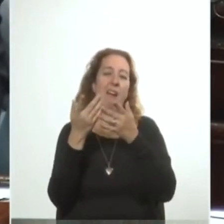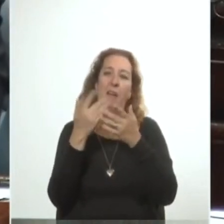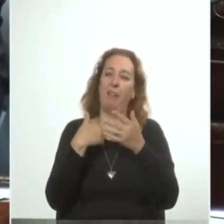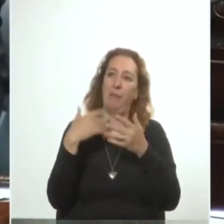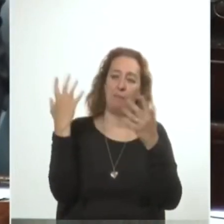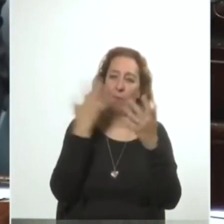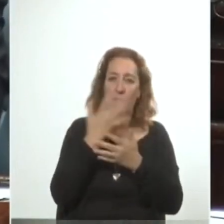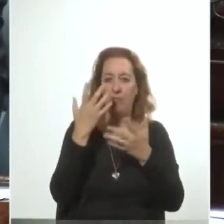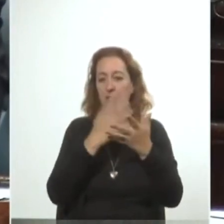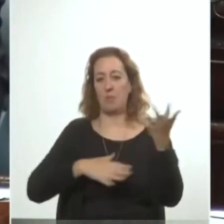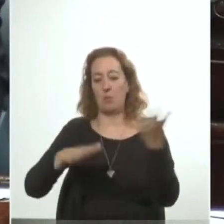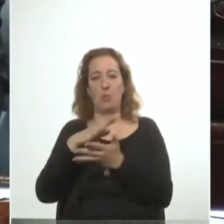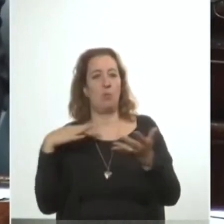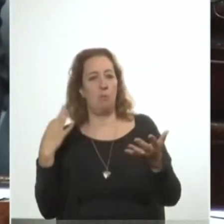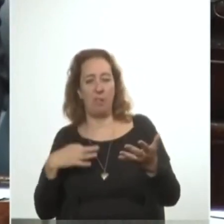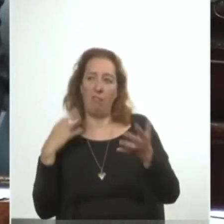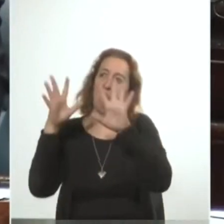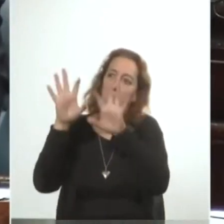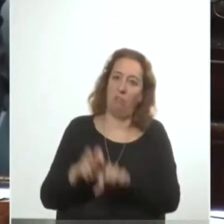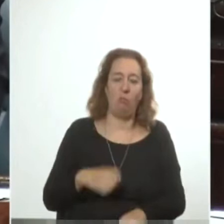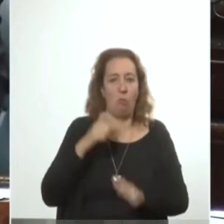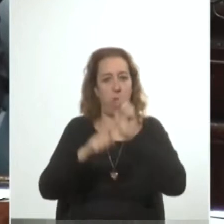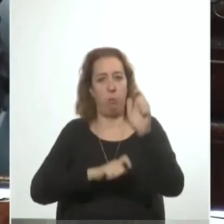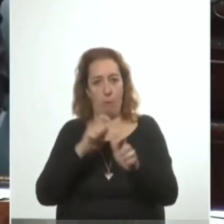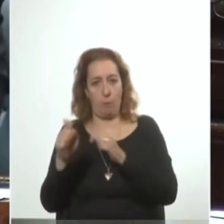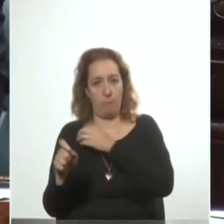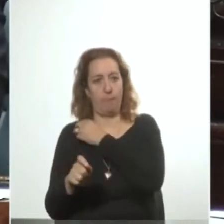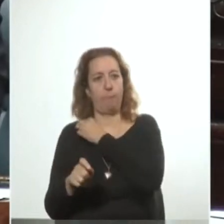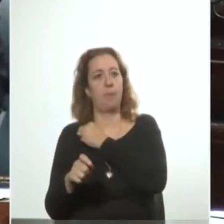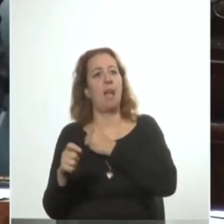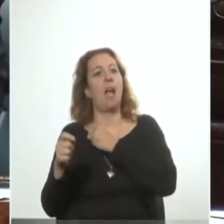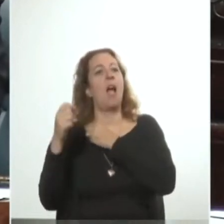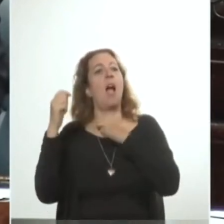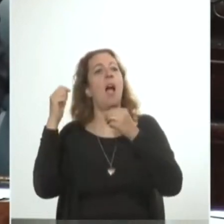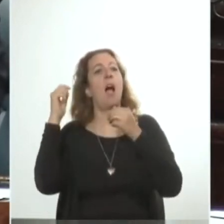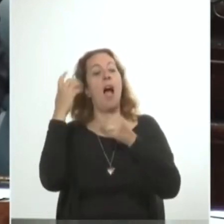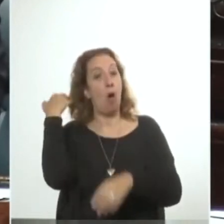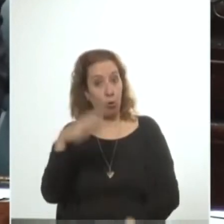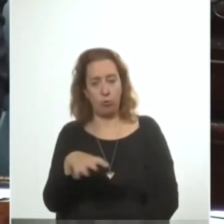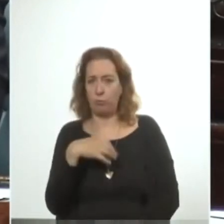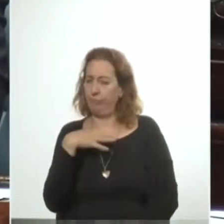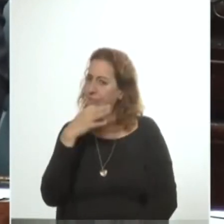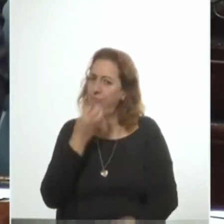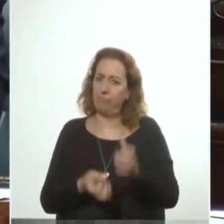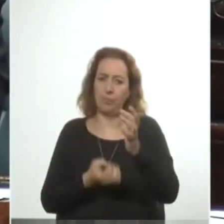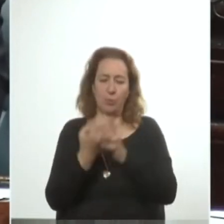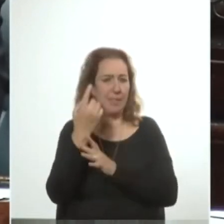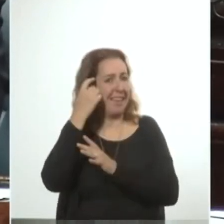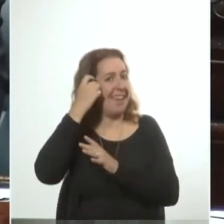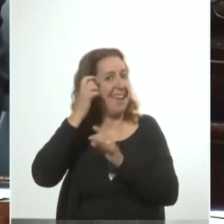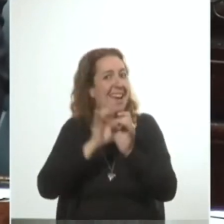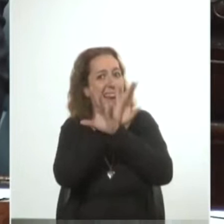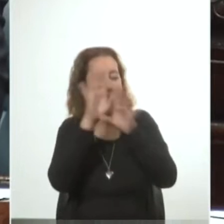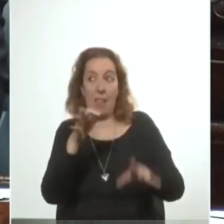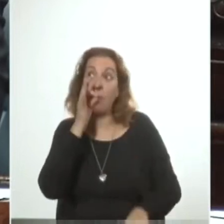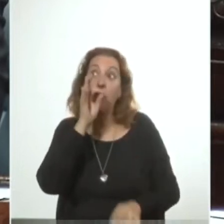brutal de la calidad de vida del pueblo. En agosto surgen voces claras, advirtiendo que la escalada